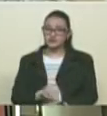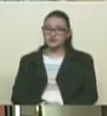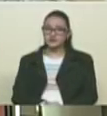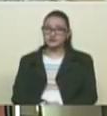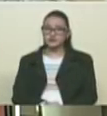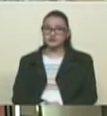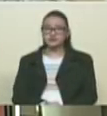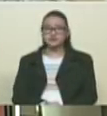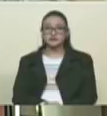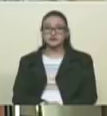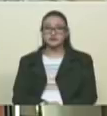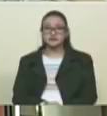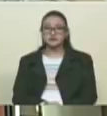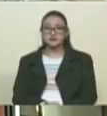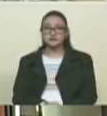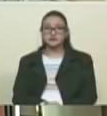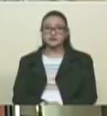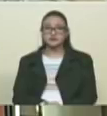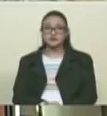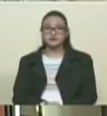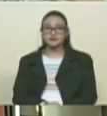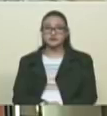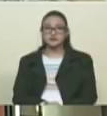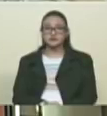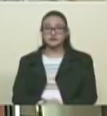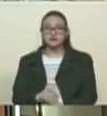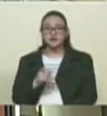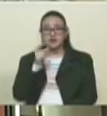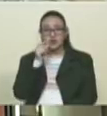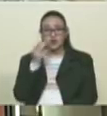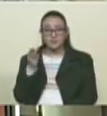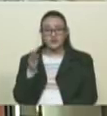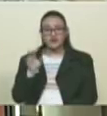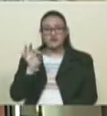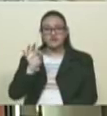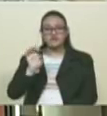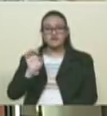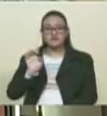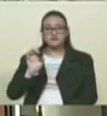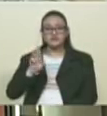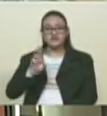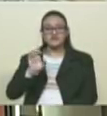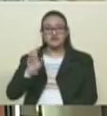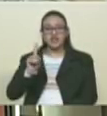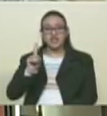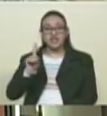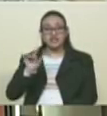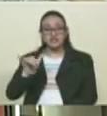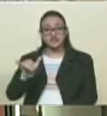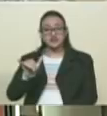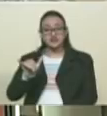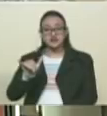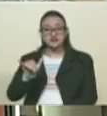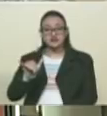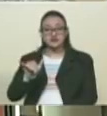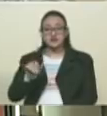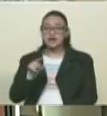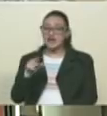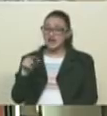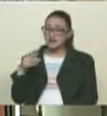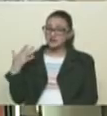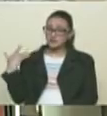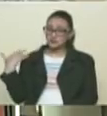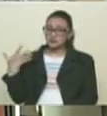a Bonsai de Hitler, alias Freddy Guevara, que es quien ha venido haciendo las mayores alusiones